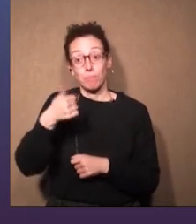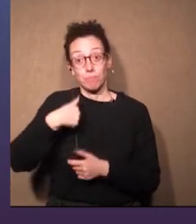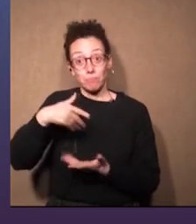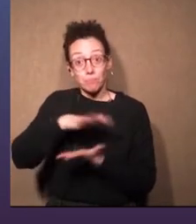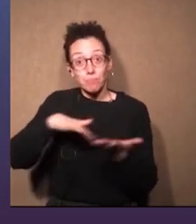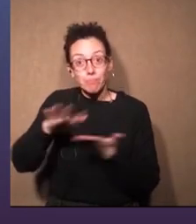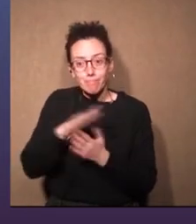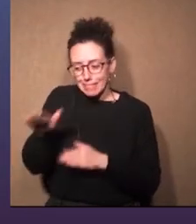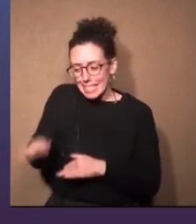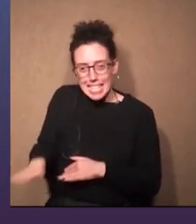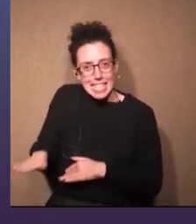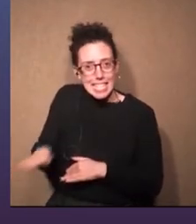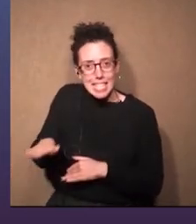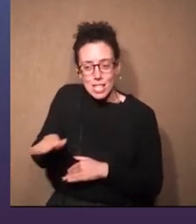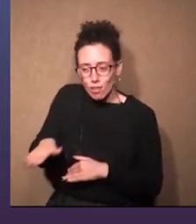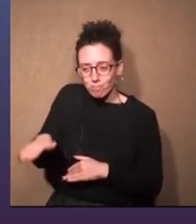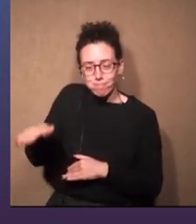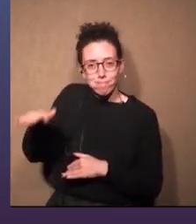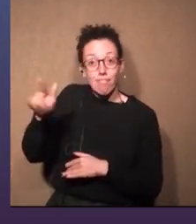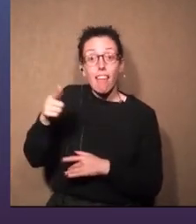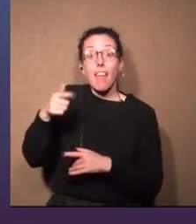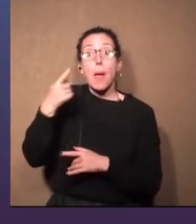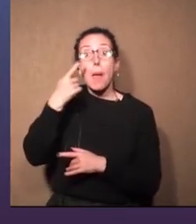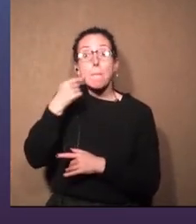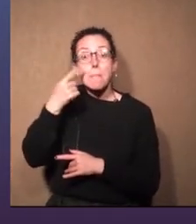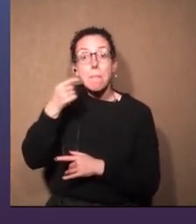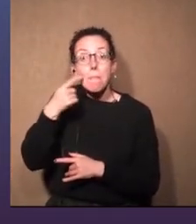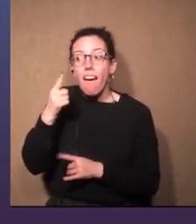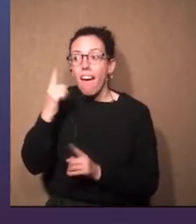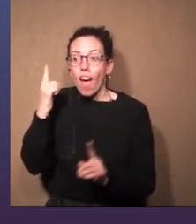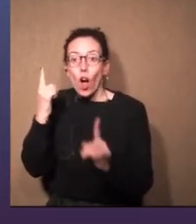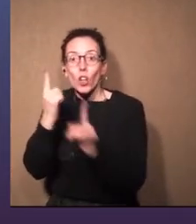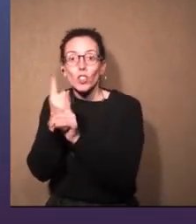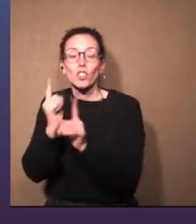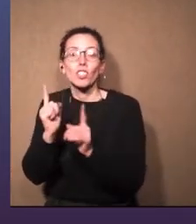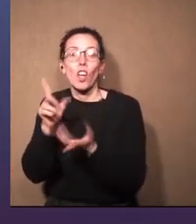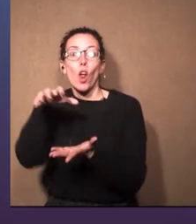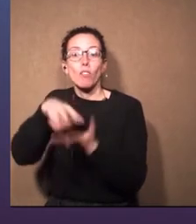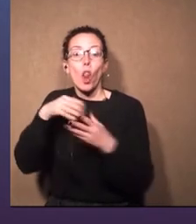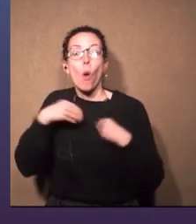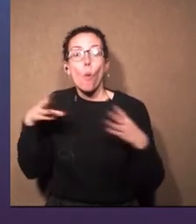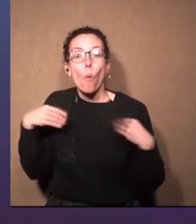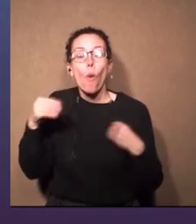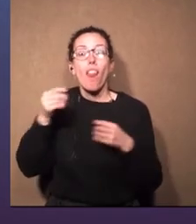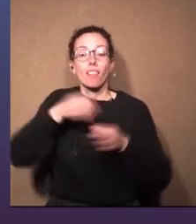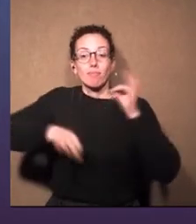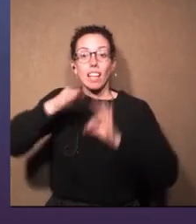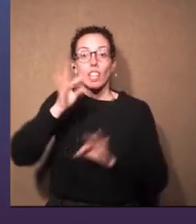Bueno, en mi caso es de chiquito, porque mis padres se conocieron a la escuela de Galpón,